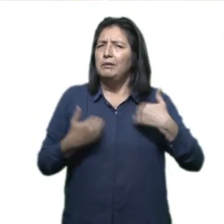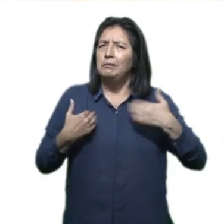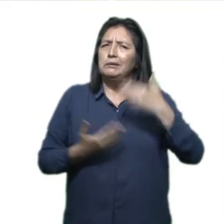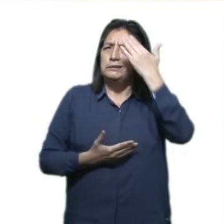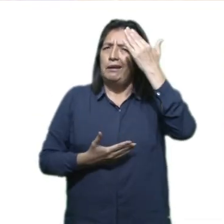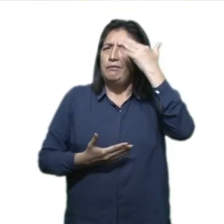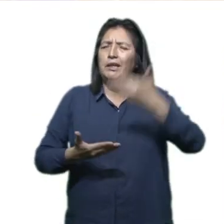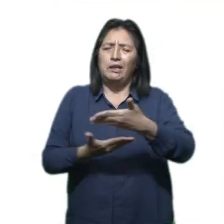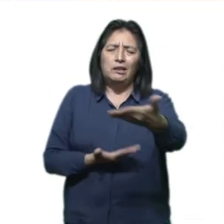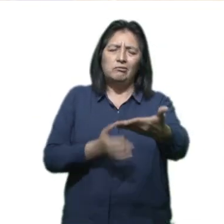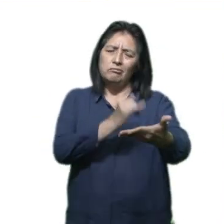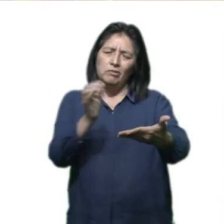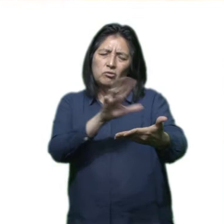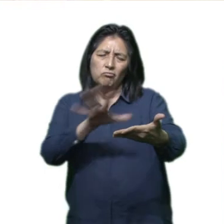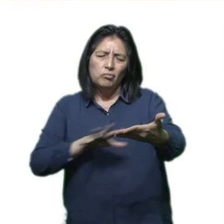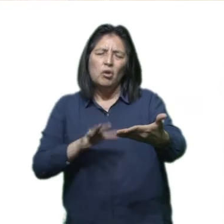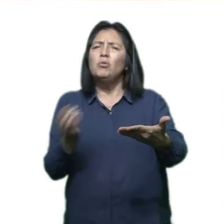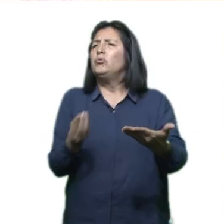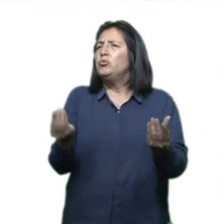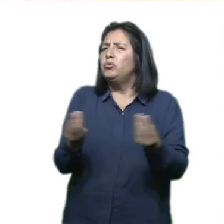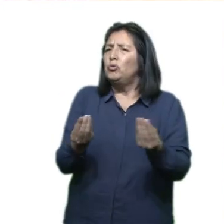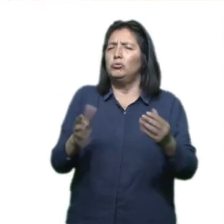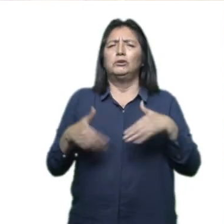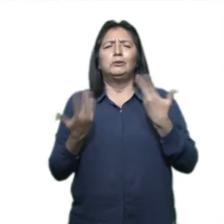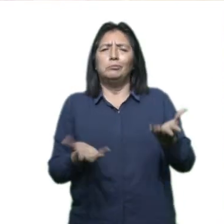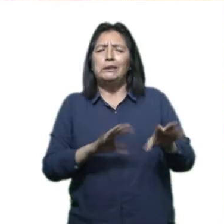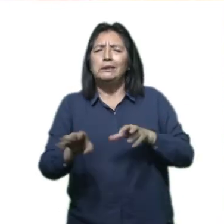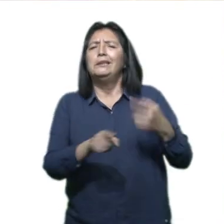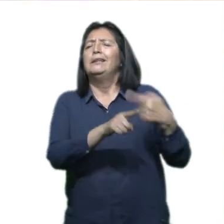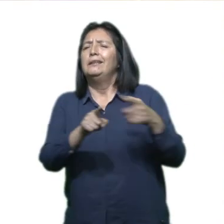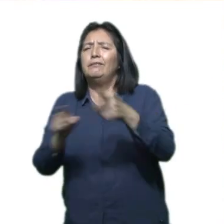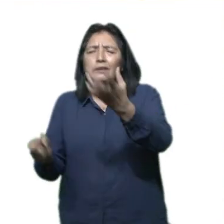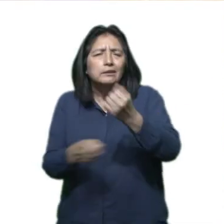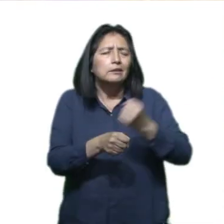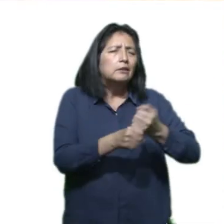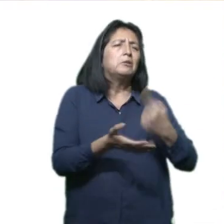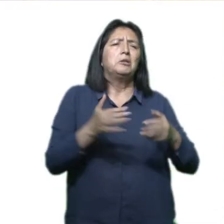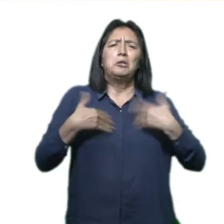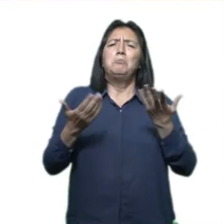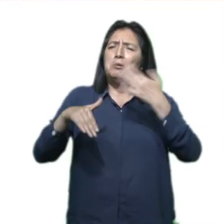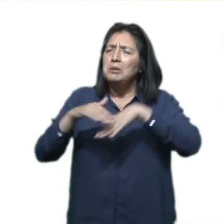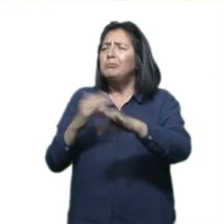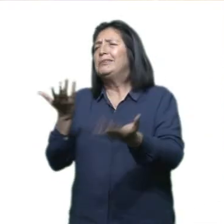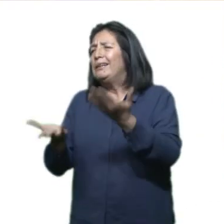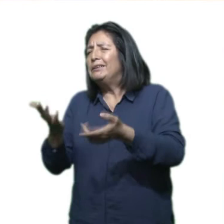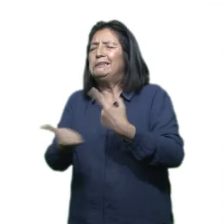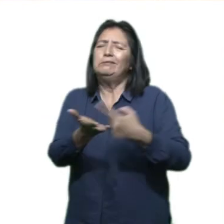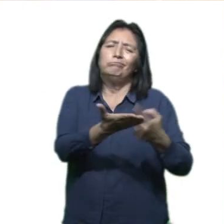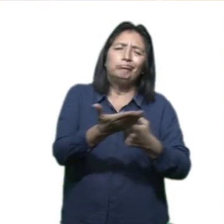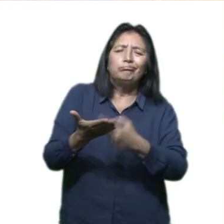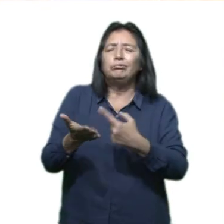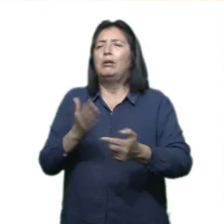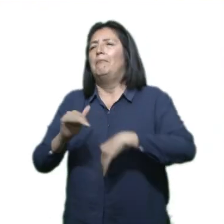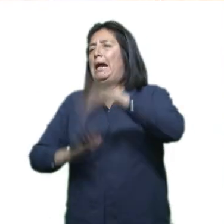Pero ya deberíamos tener mapeado, ¿no?, dónde se puede realizar qué tipo de actividades. Y podremos entrar